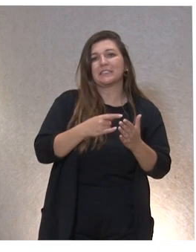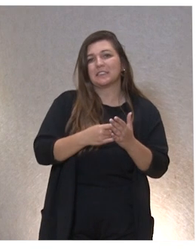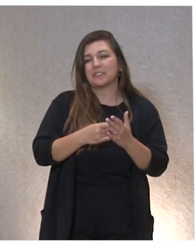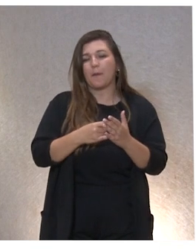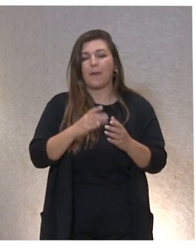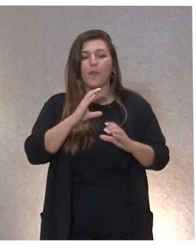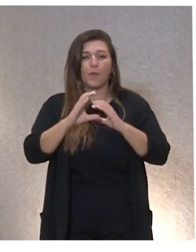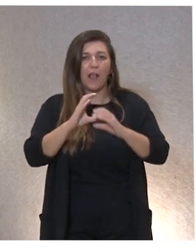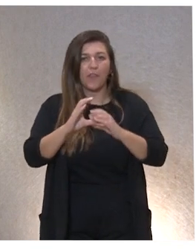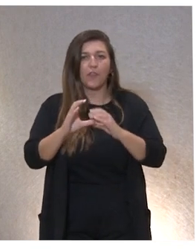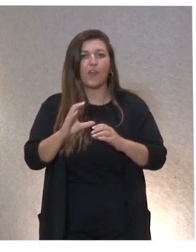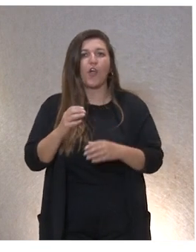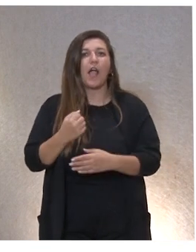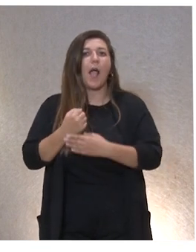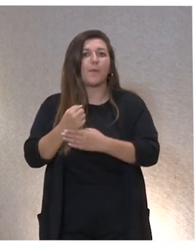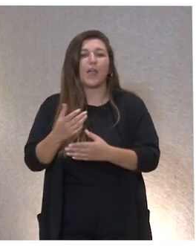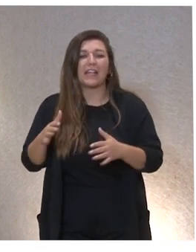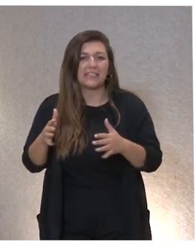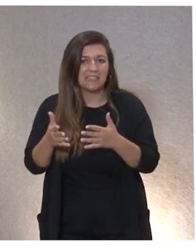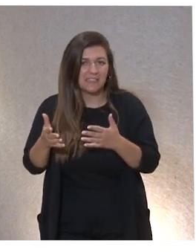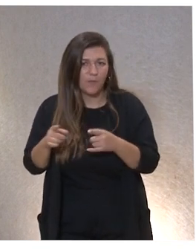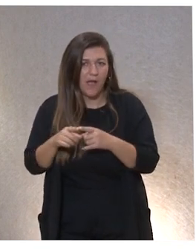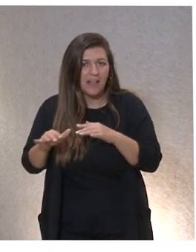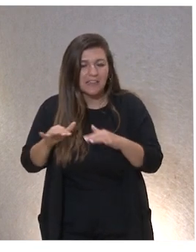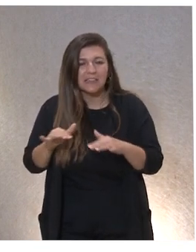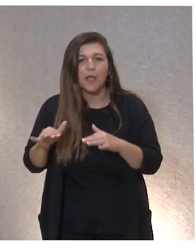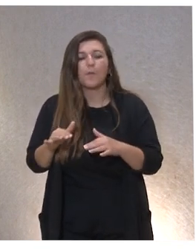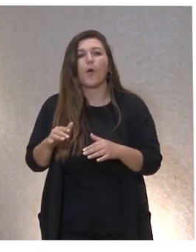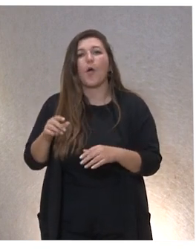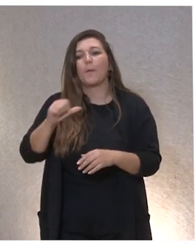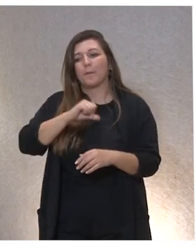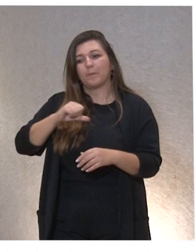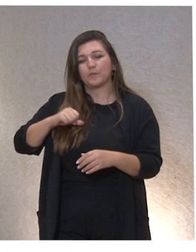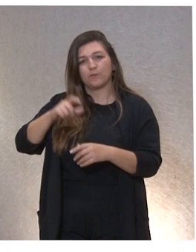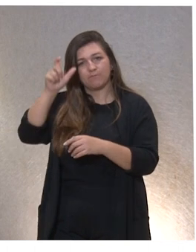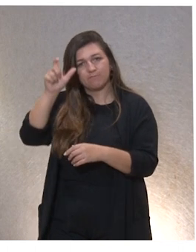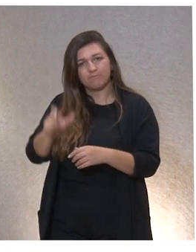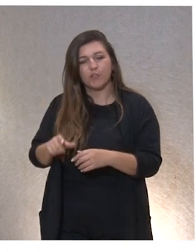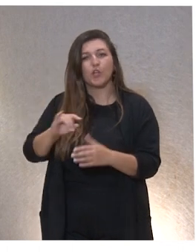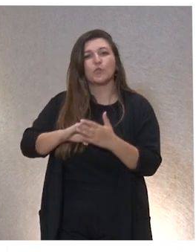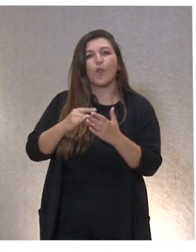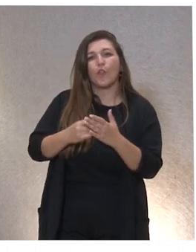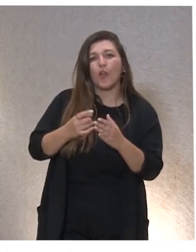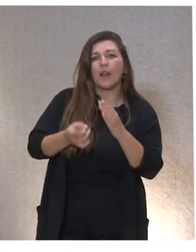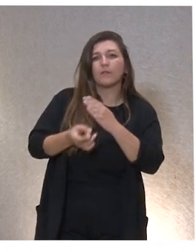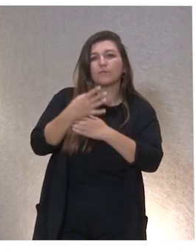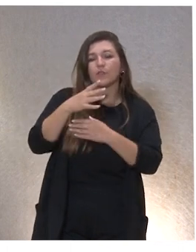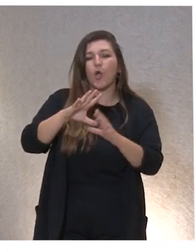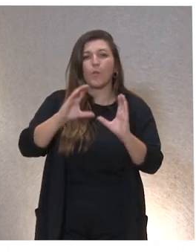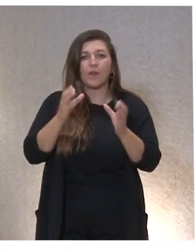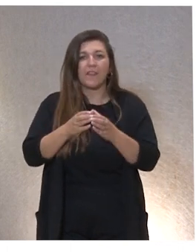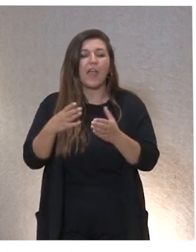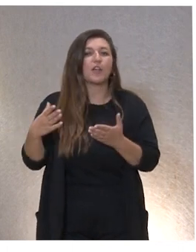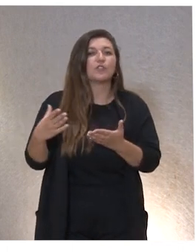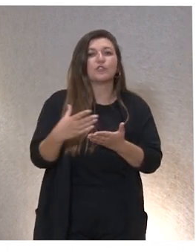de comunicación el apoyo activo la planificación centrada en la persona soluciones innovadoras en comunidad todos somos